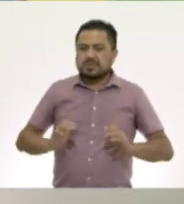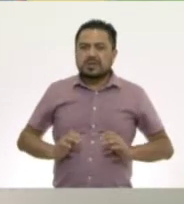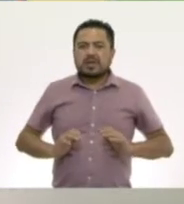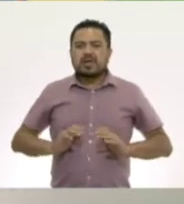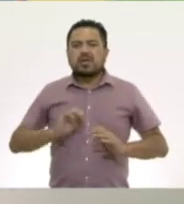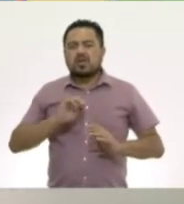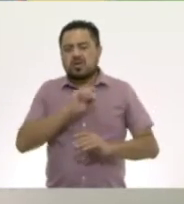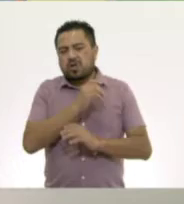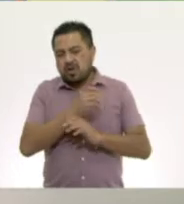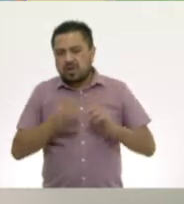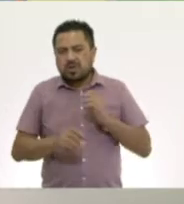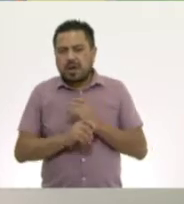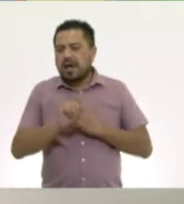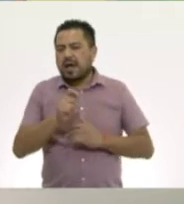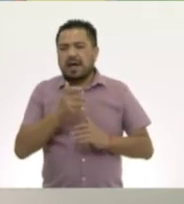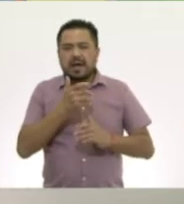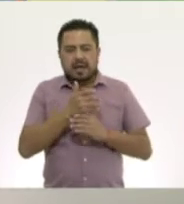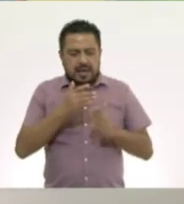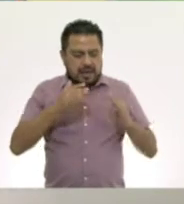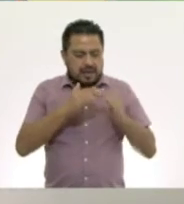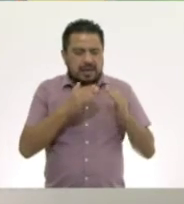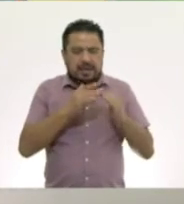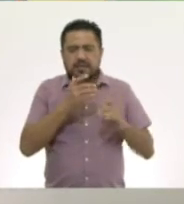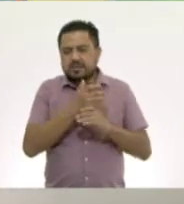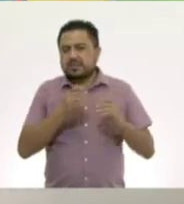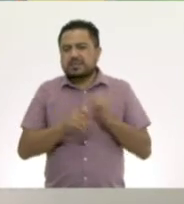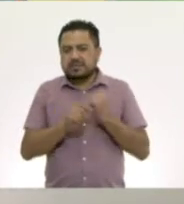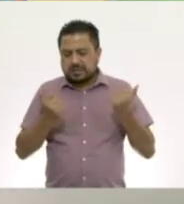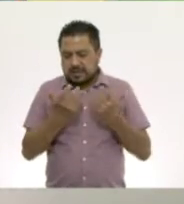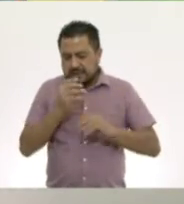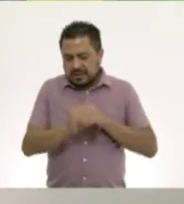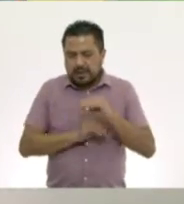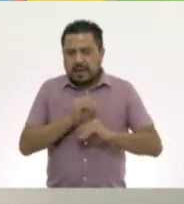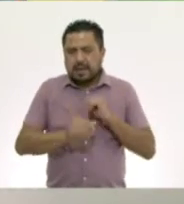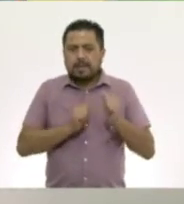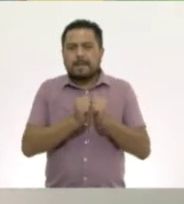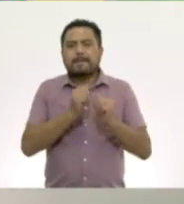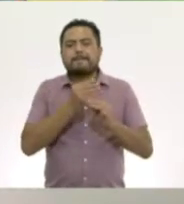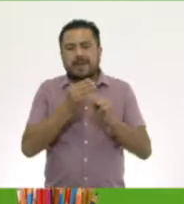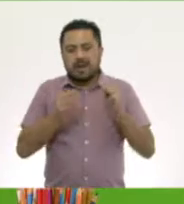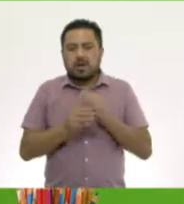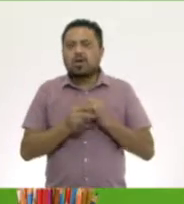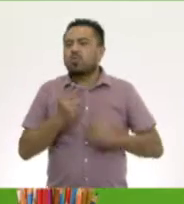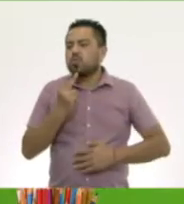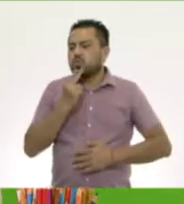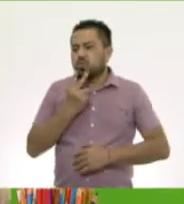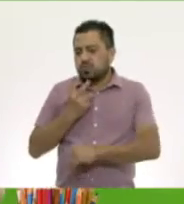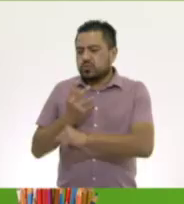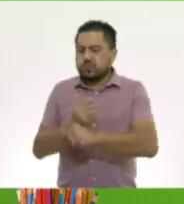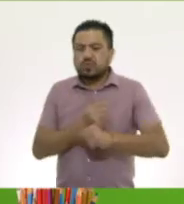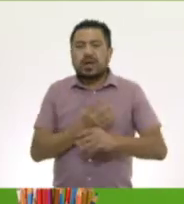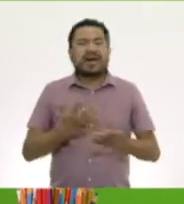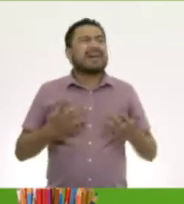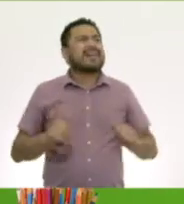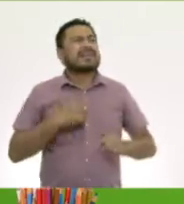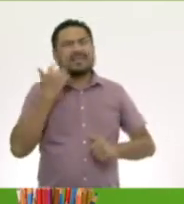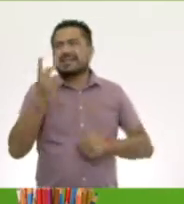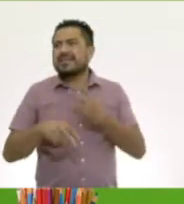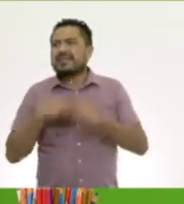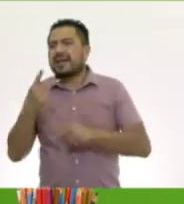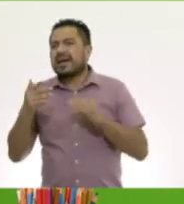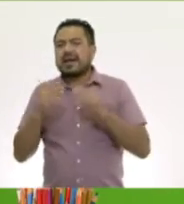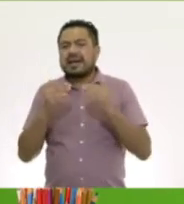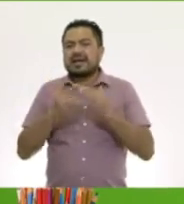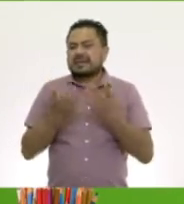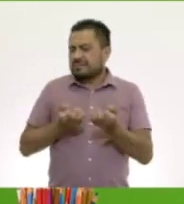ocupando objetos que tenemos en casa y con un instrumento elaborado con material de rehuso. ¡Ay! Yo ya quiero ir a casa